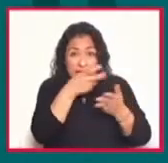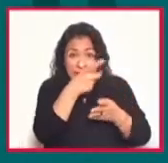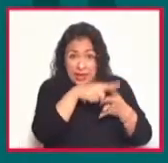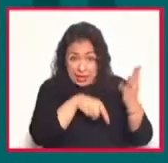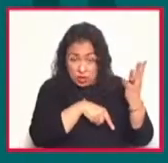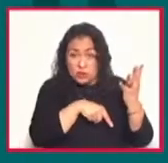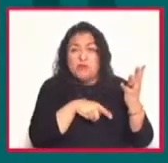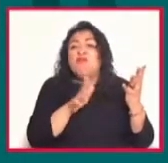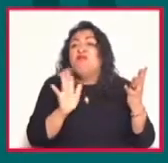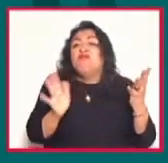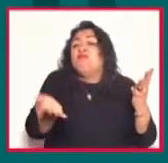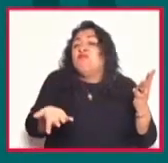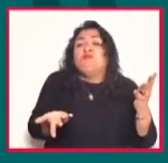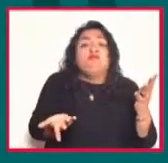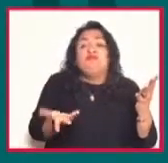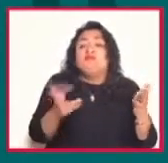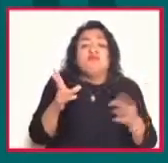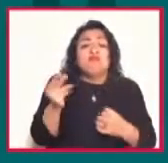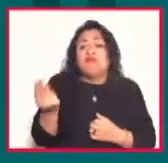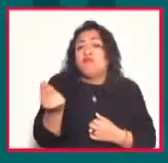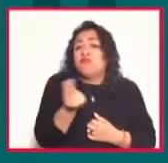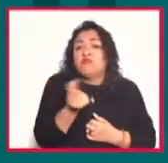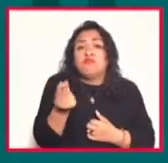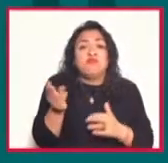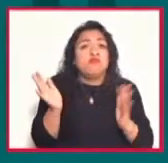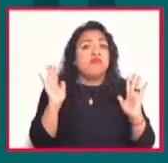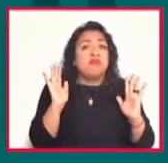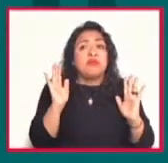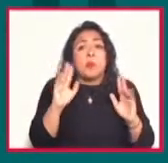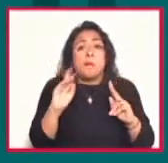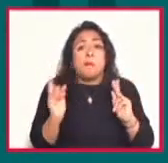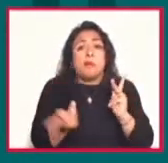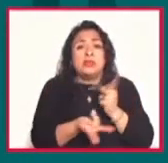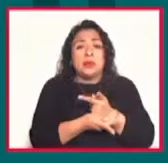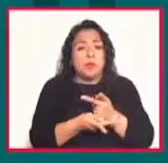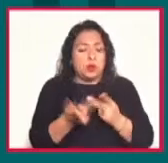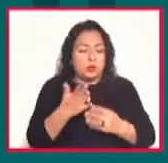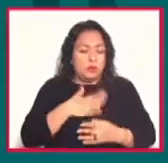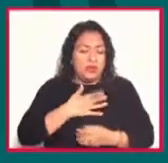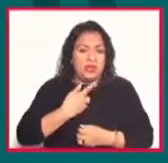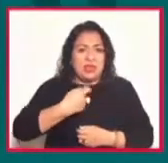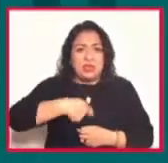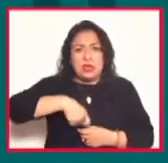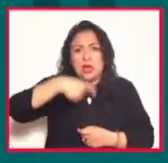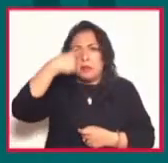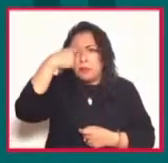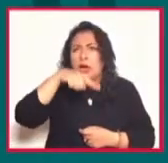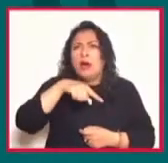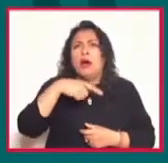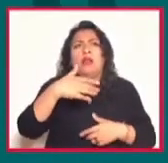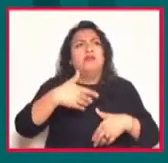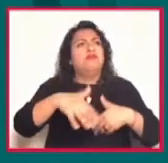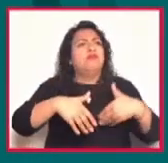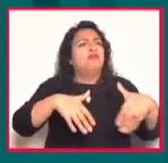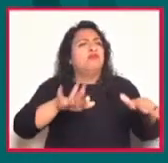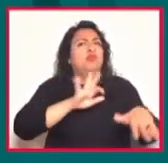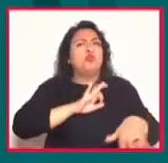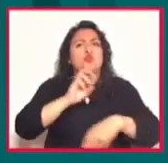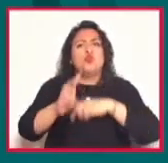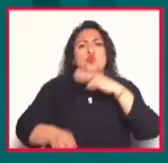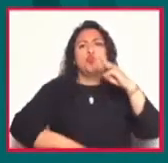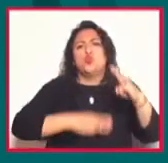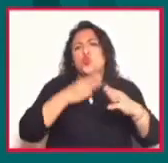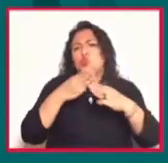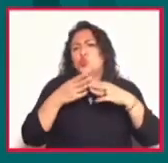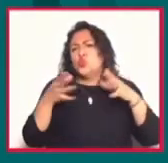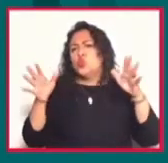no necesitamos ningún pasaporte identitario para poder circular por el mundo con toda